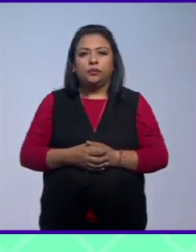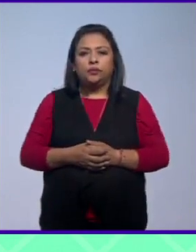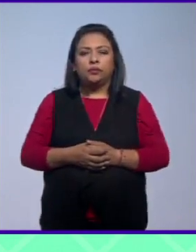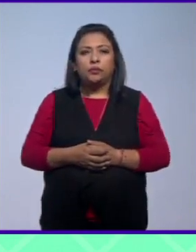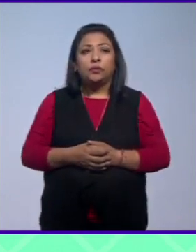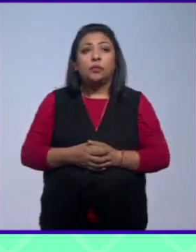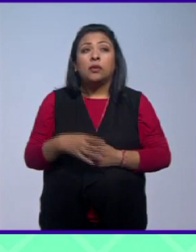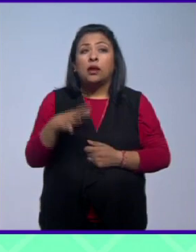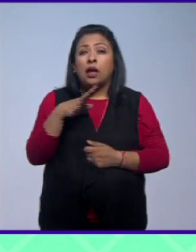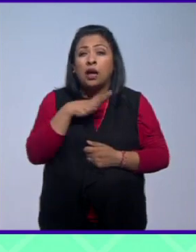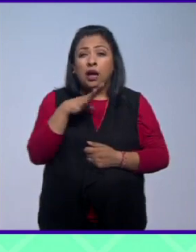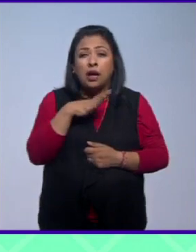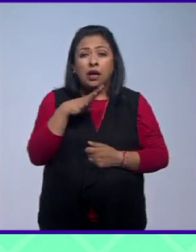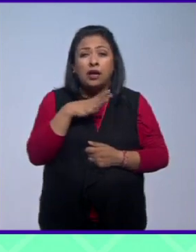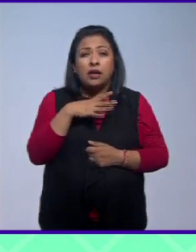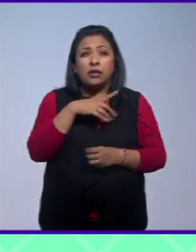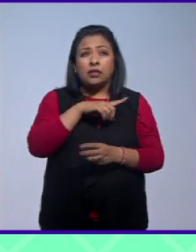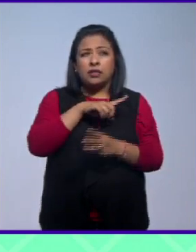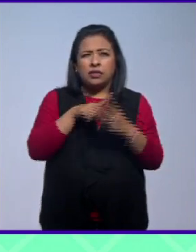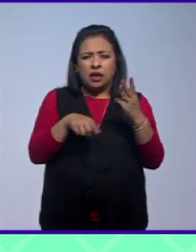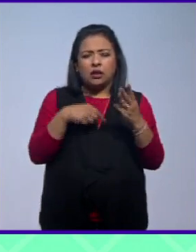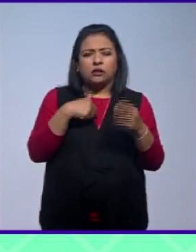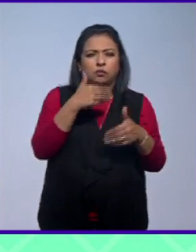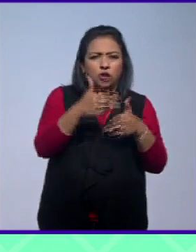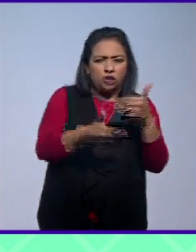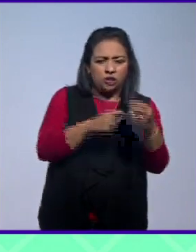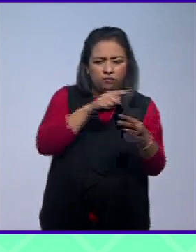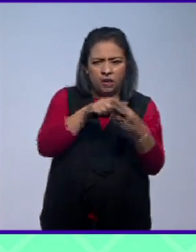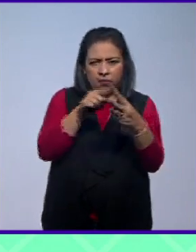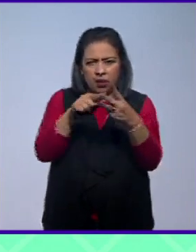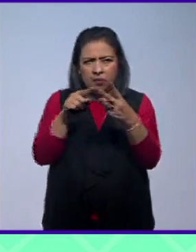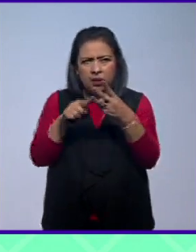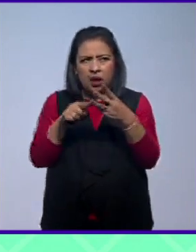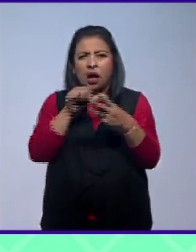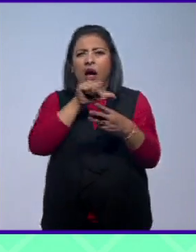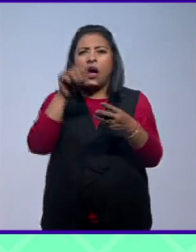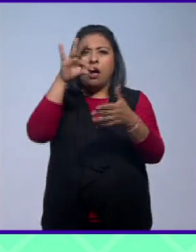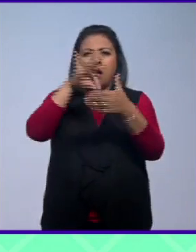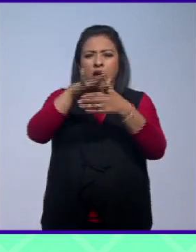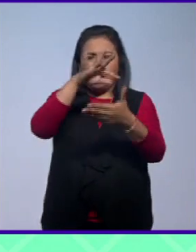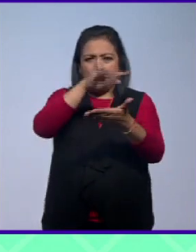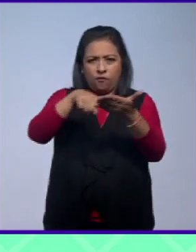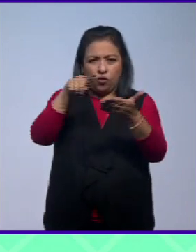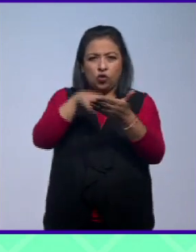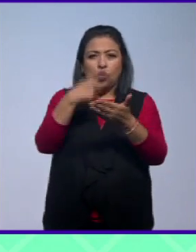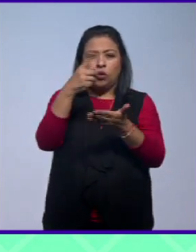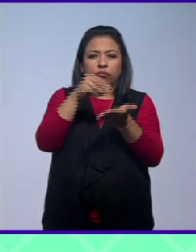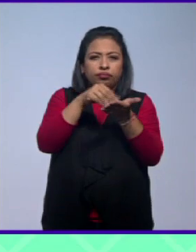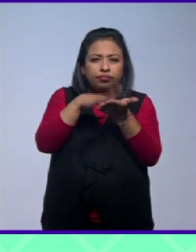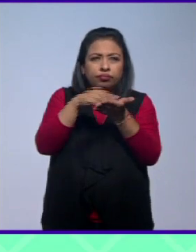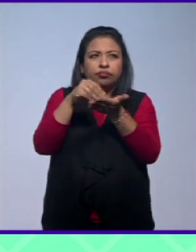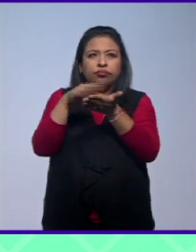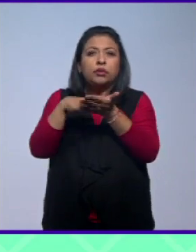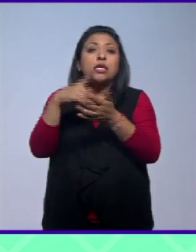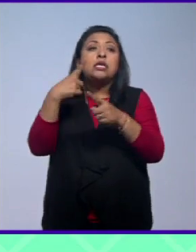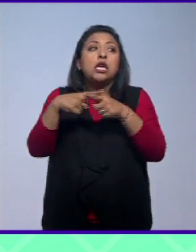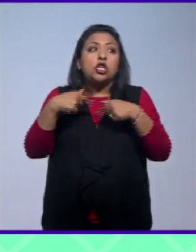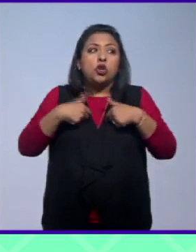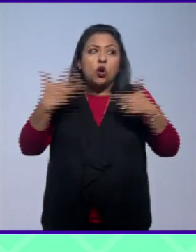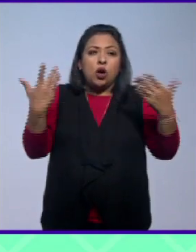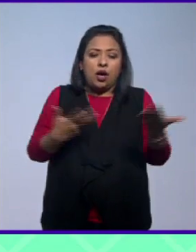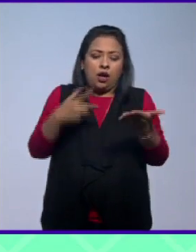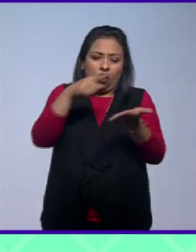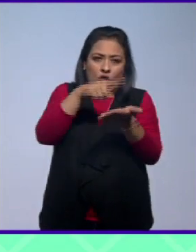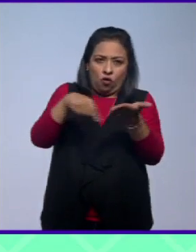hay básicamente tres grandes procesos de la emisión del voto uno es el registro de los electores que